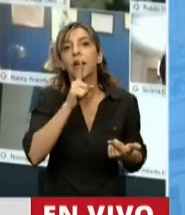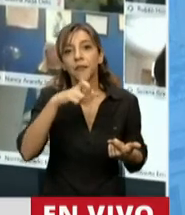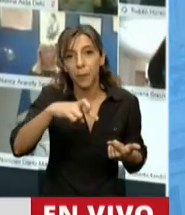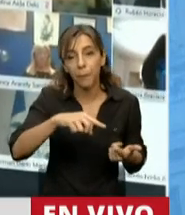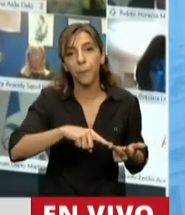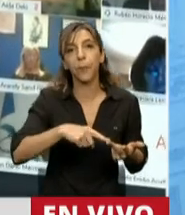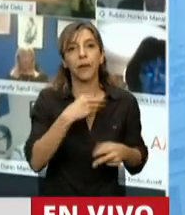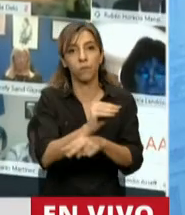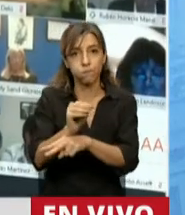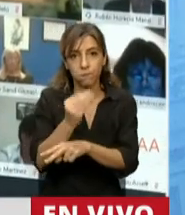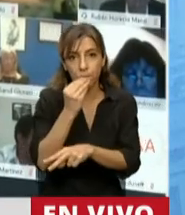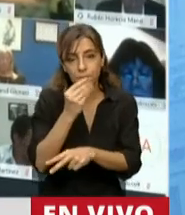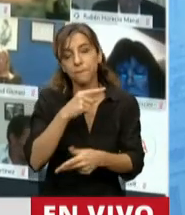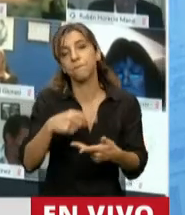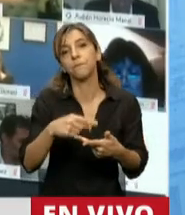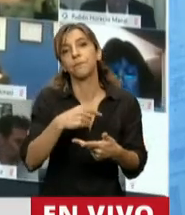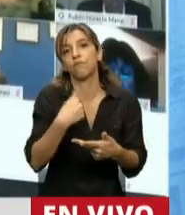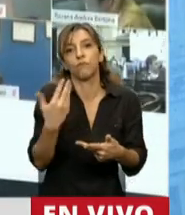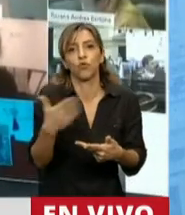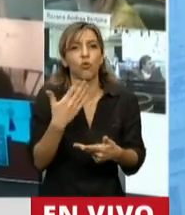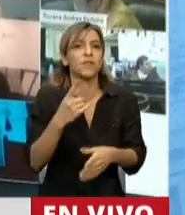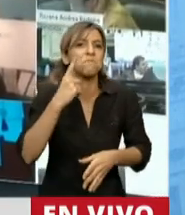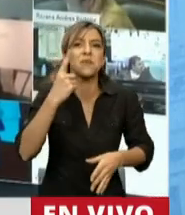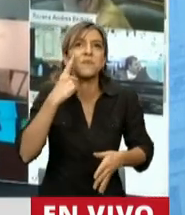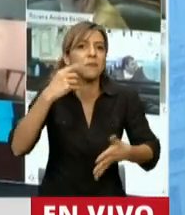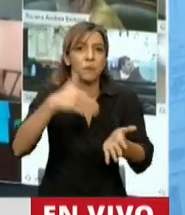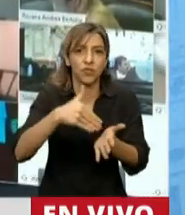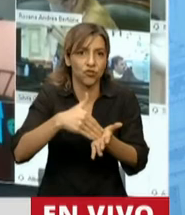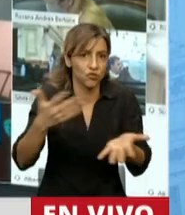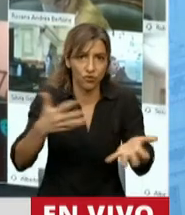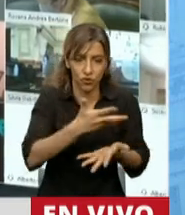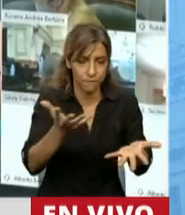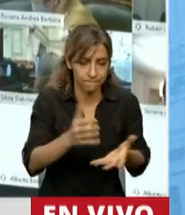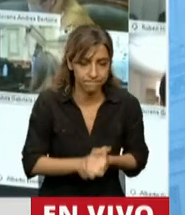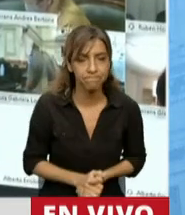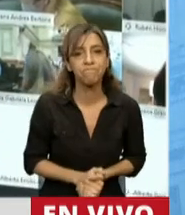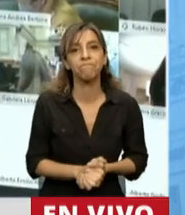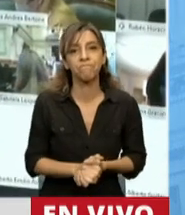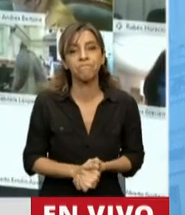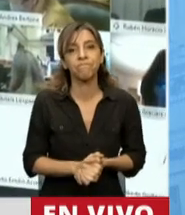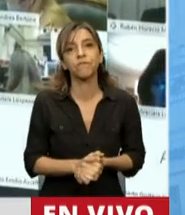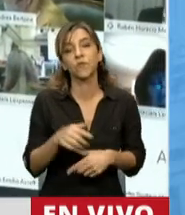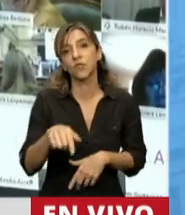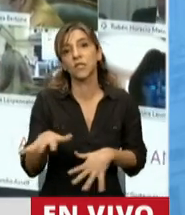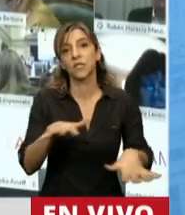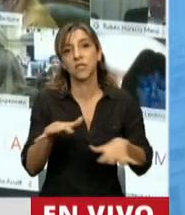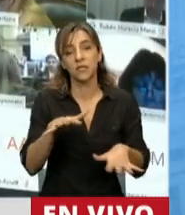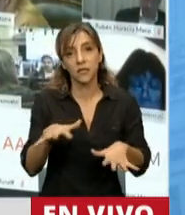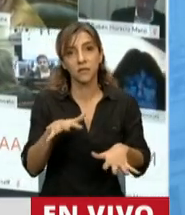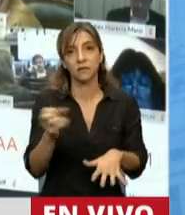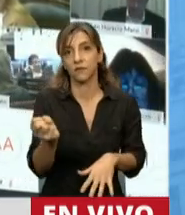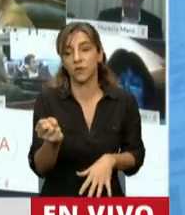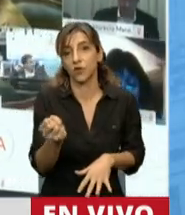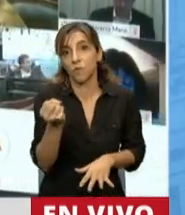de la asistencia alimentaria, todo por valores de miles de millones de pesos. Sobre esta situación en particular, digamos,